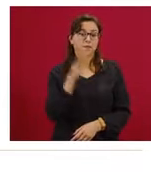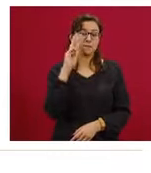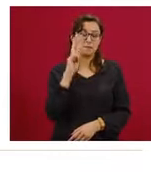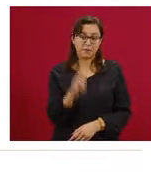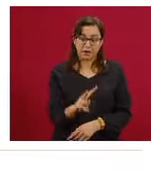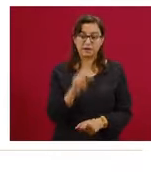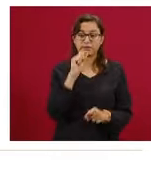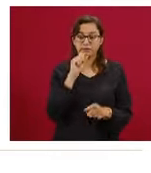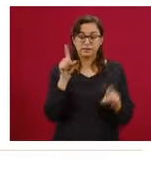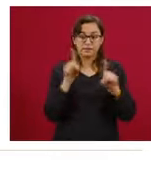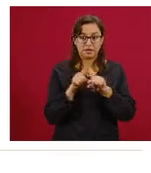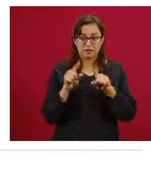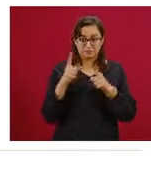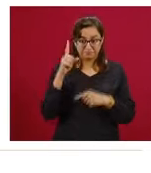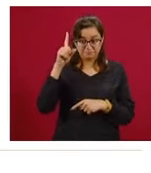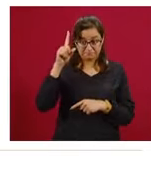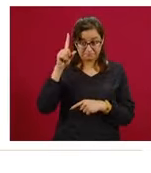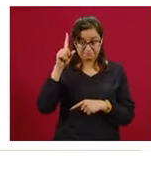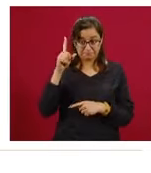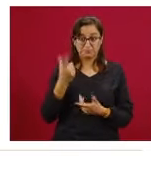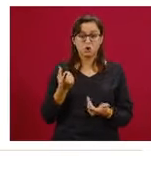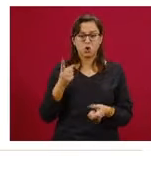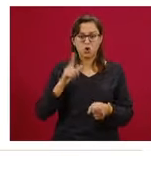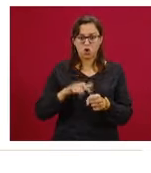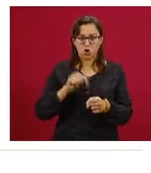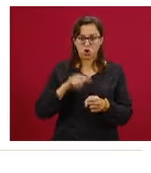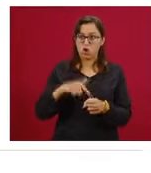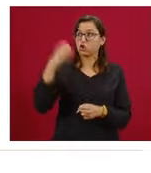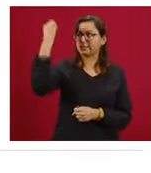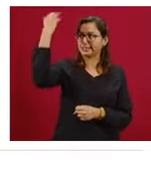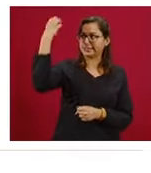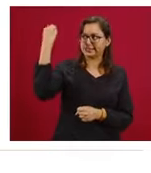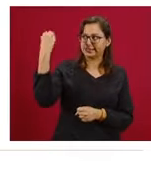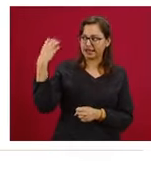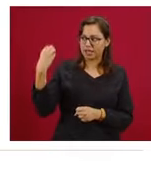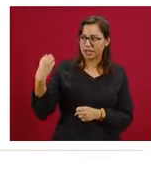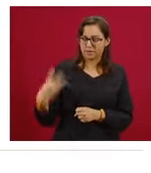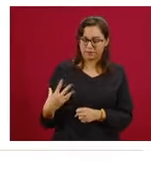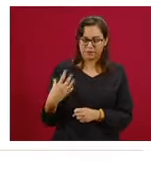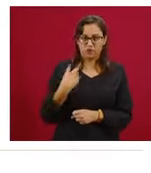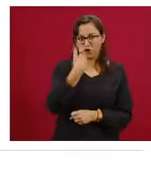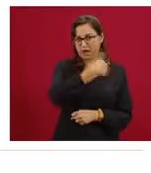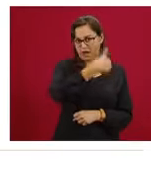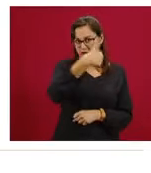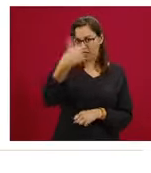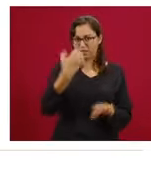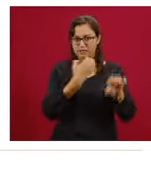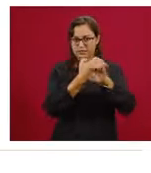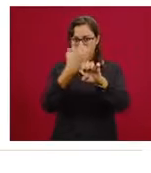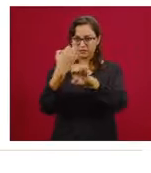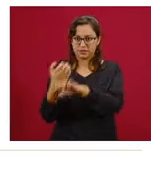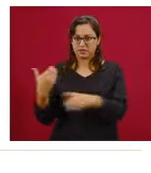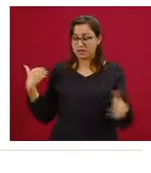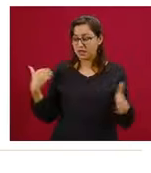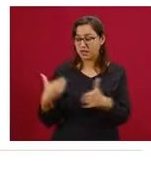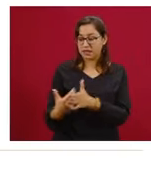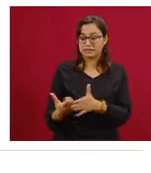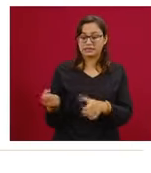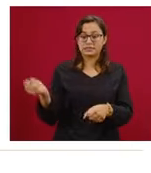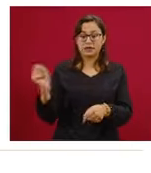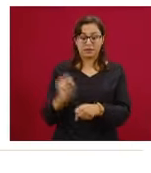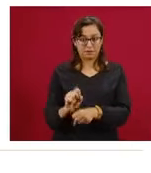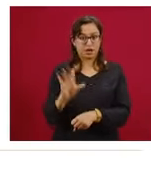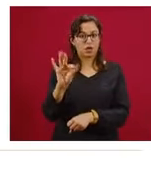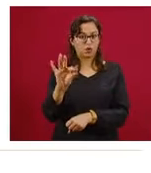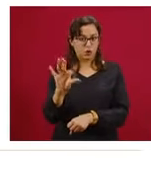en la esquina superior derecha el color del semáforo que corresponde para la semana 40, la semana que